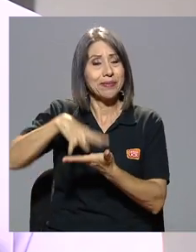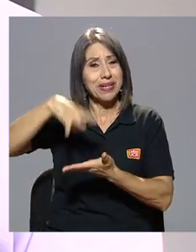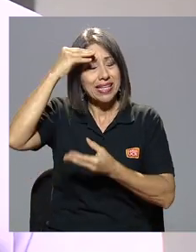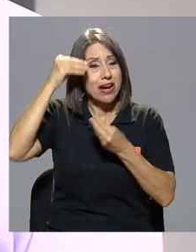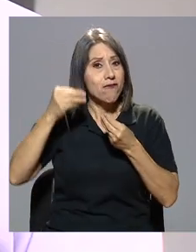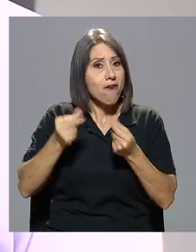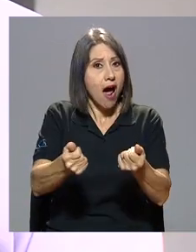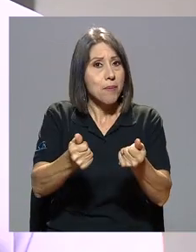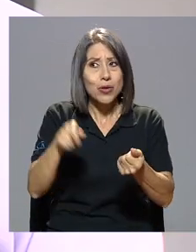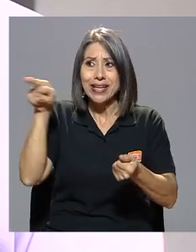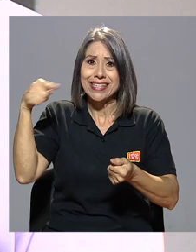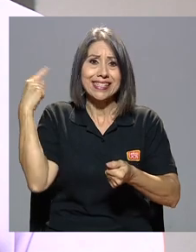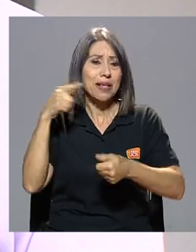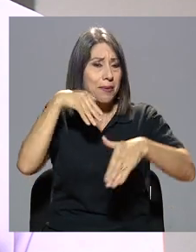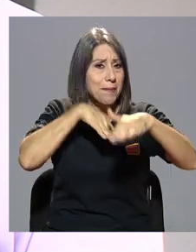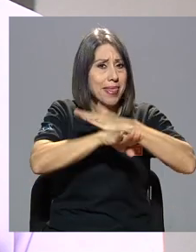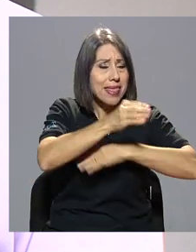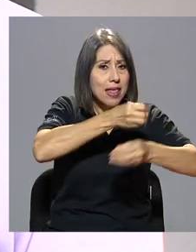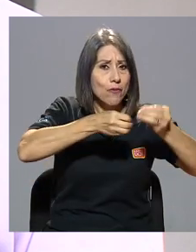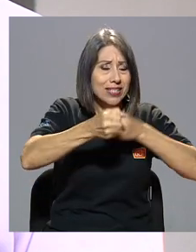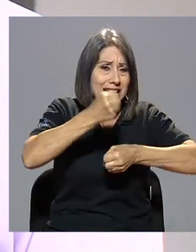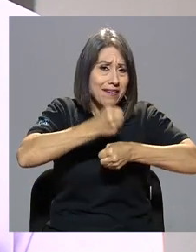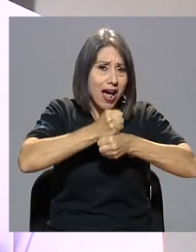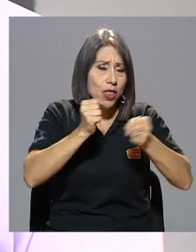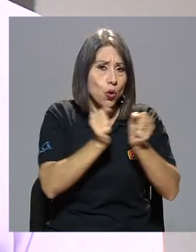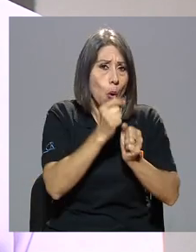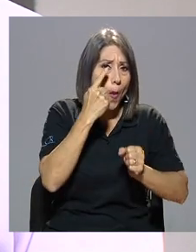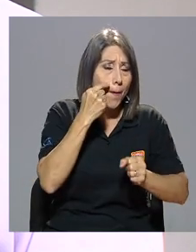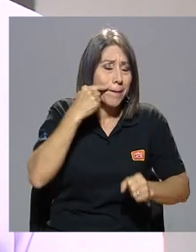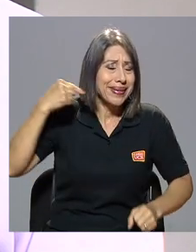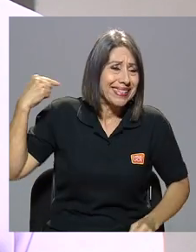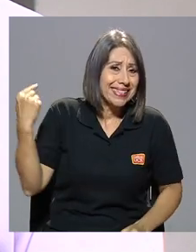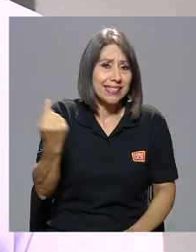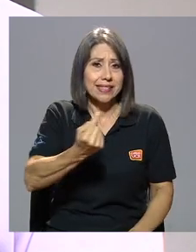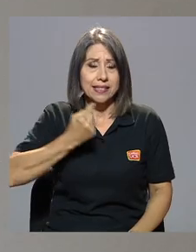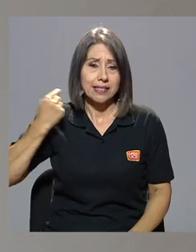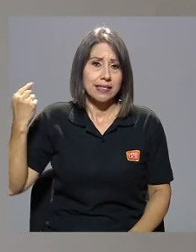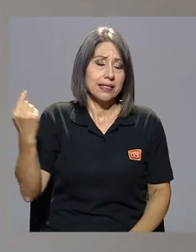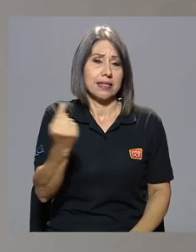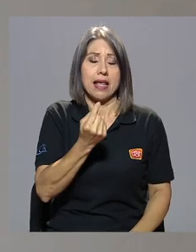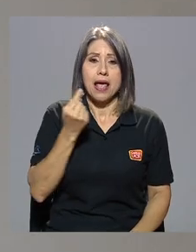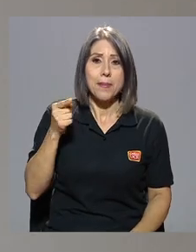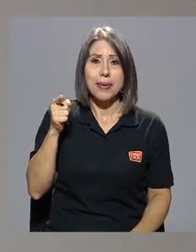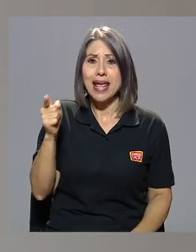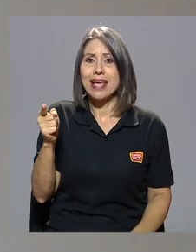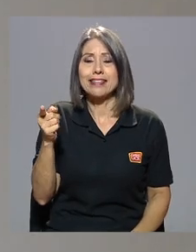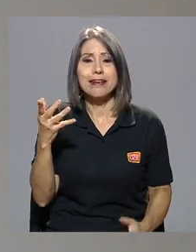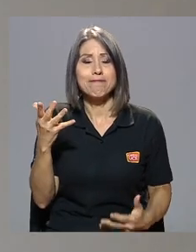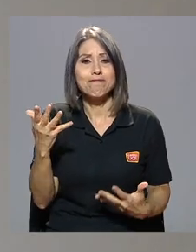Y metida en la oficina trabajando con él. Fue víctima siempre de